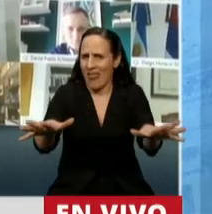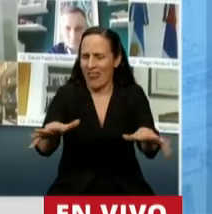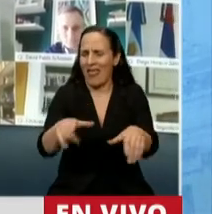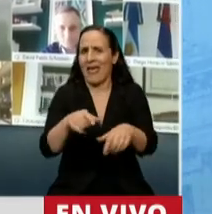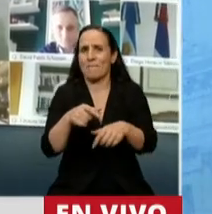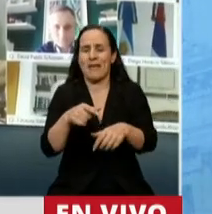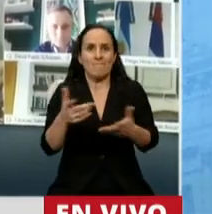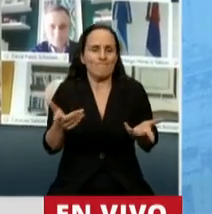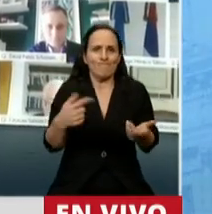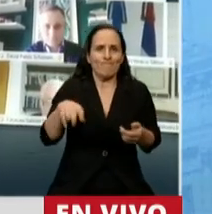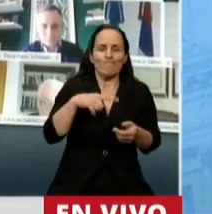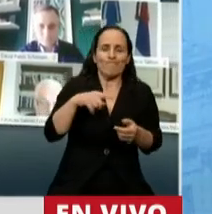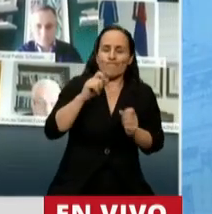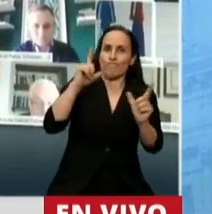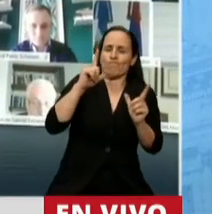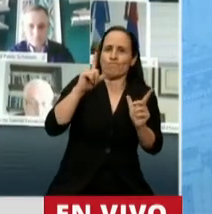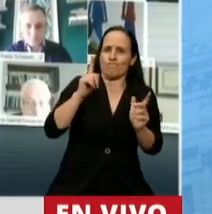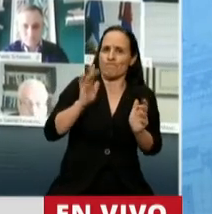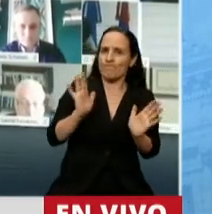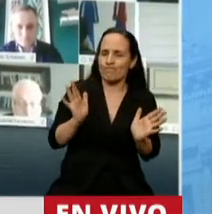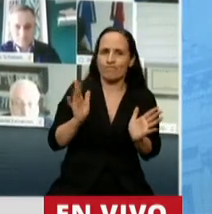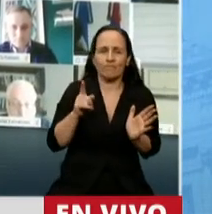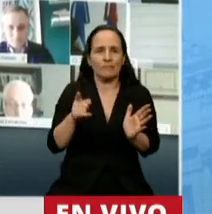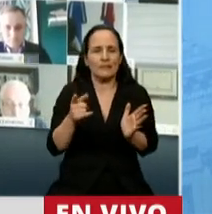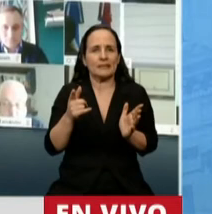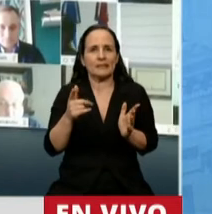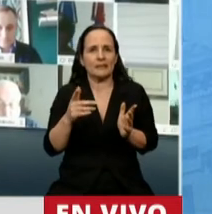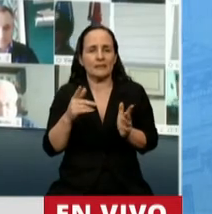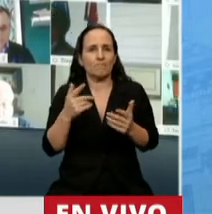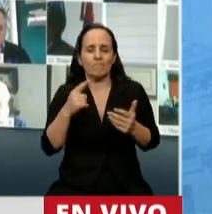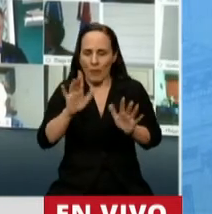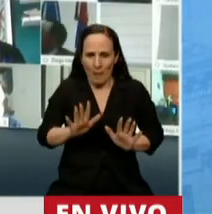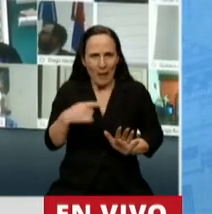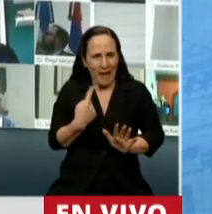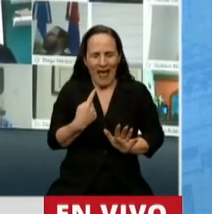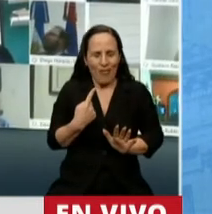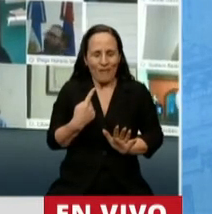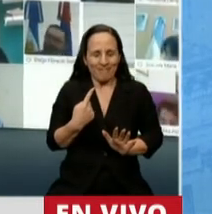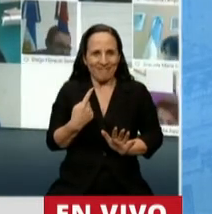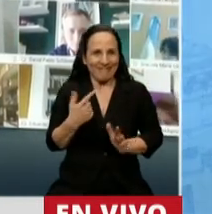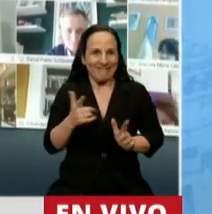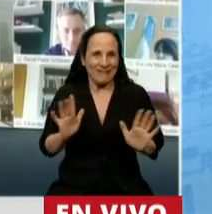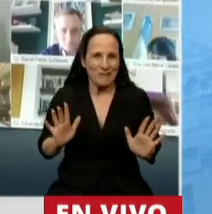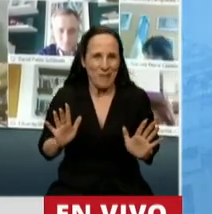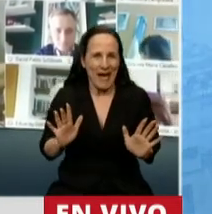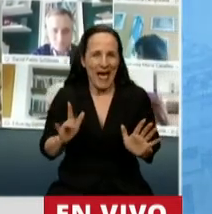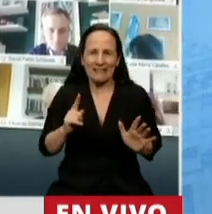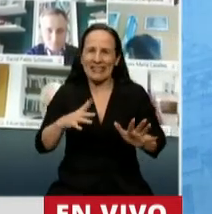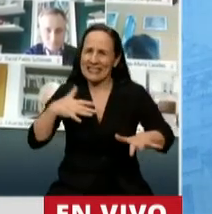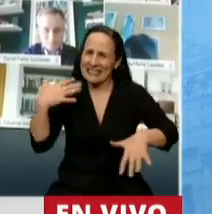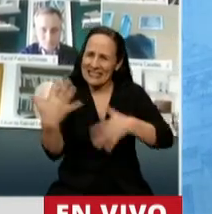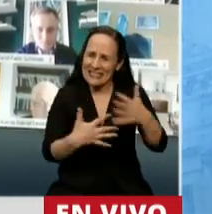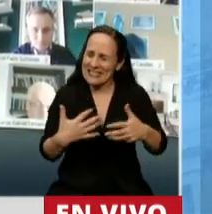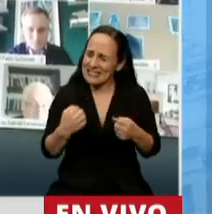conocíamos, que claramente, para la cual claramente no estábamos preparados, una crisis profunda,